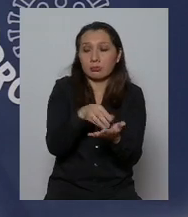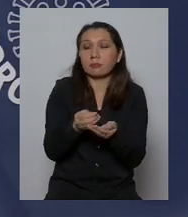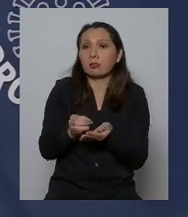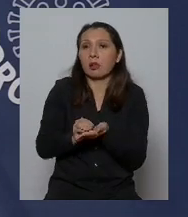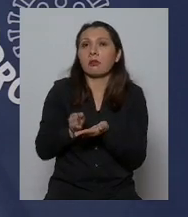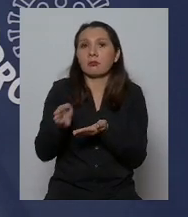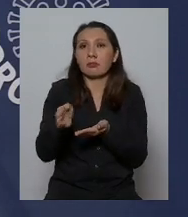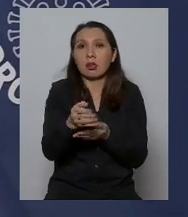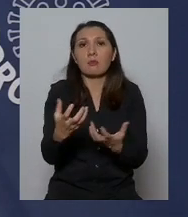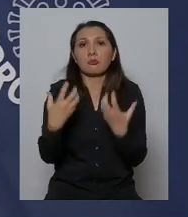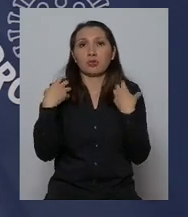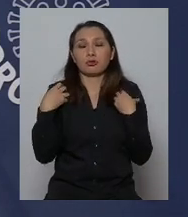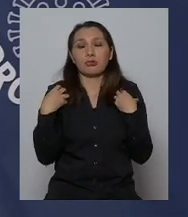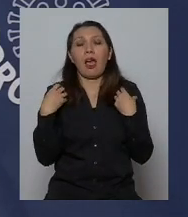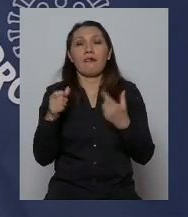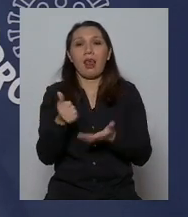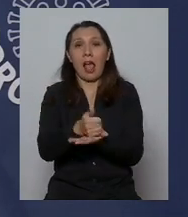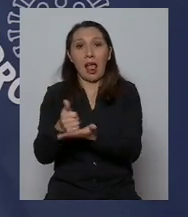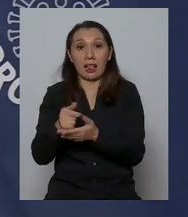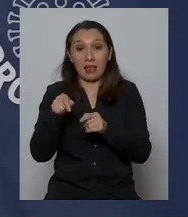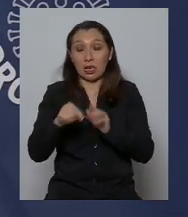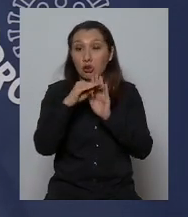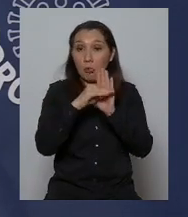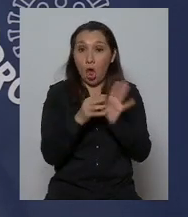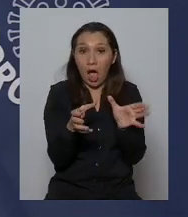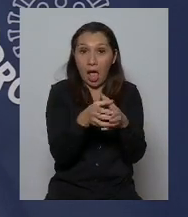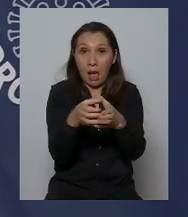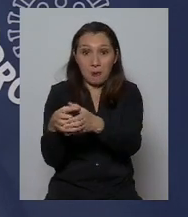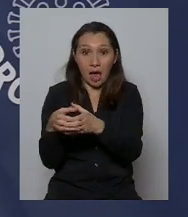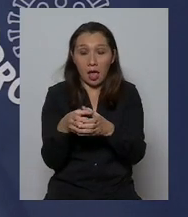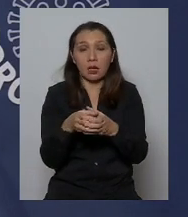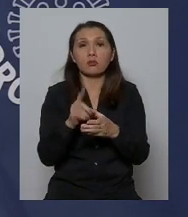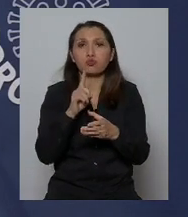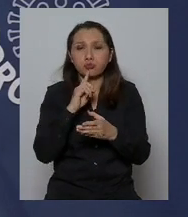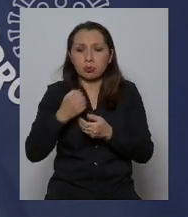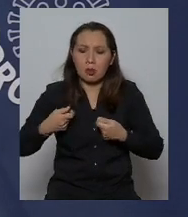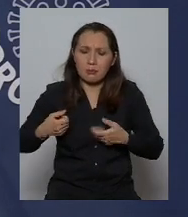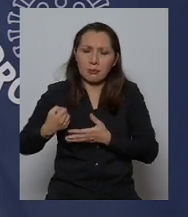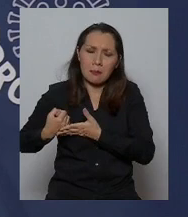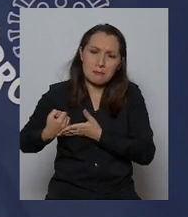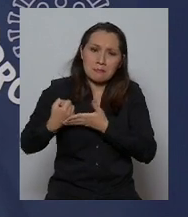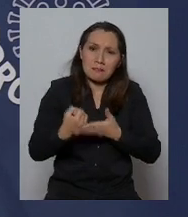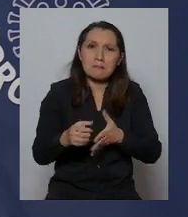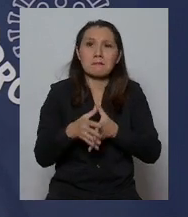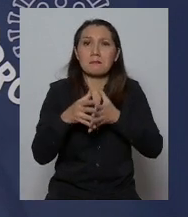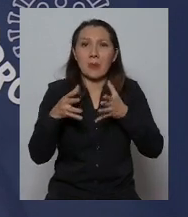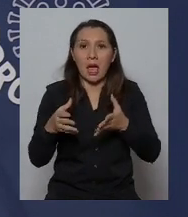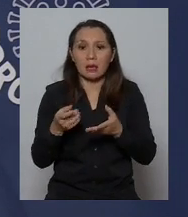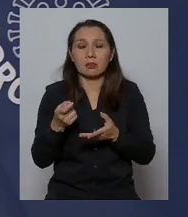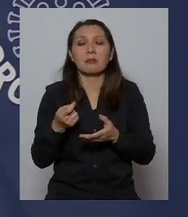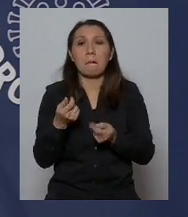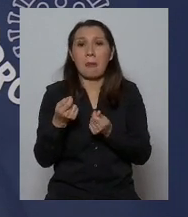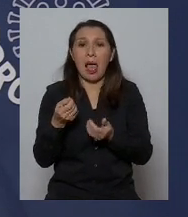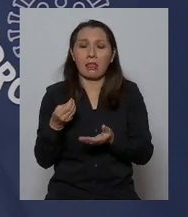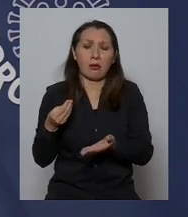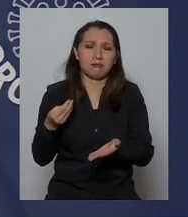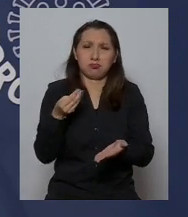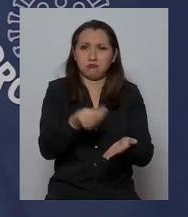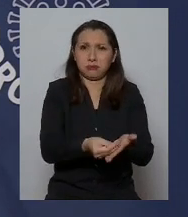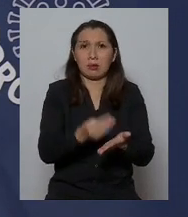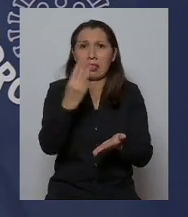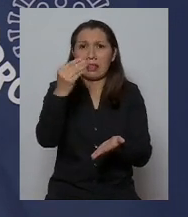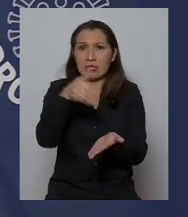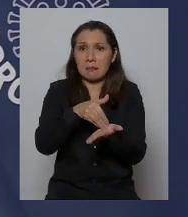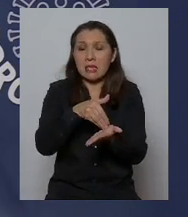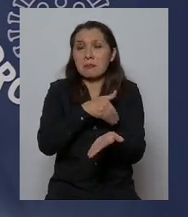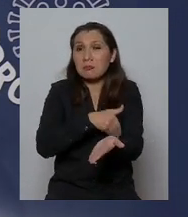son administrados por los alcaldes y dentro de estos programas está un reforzamiento con recursos por más de 13 mil millones